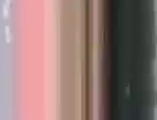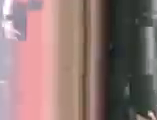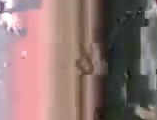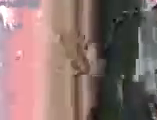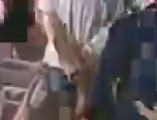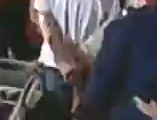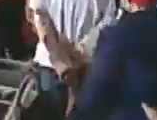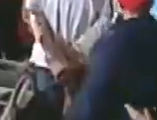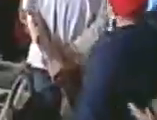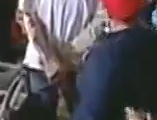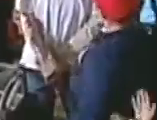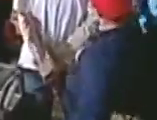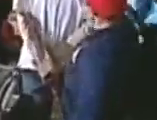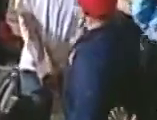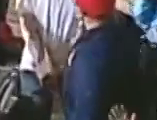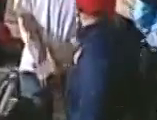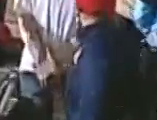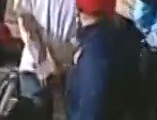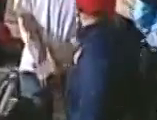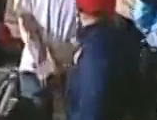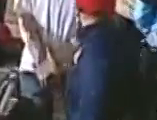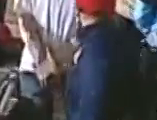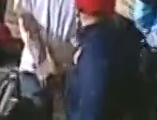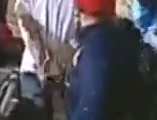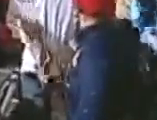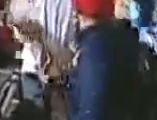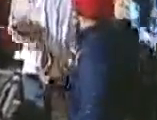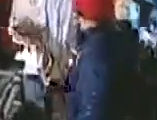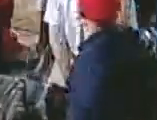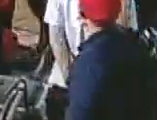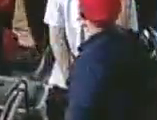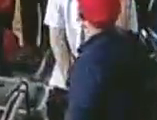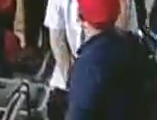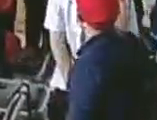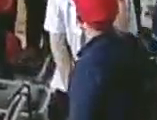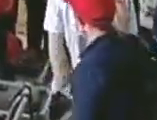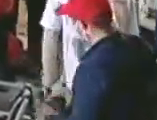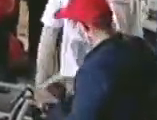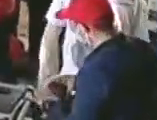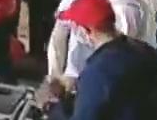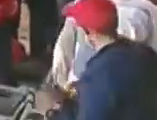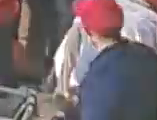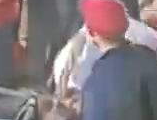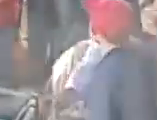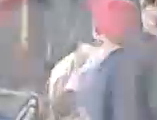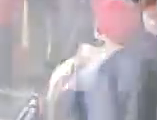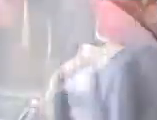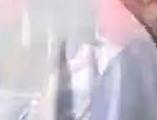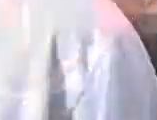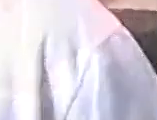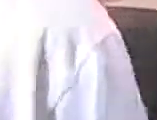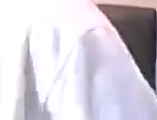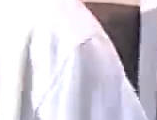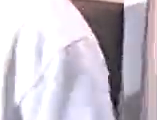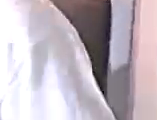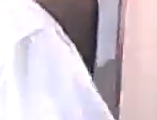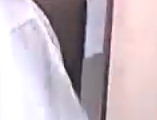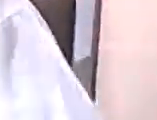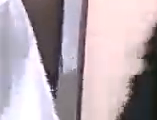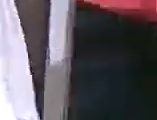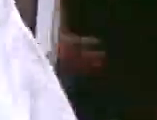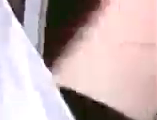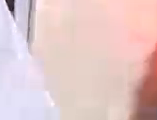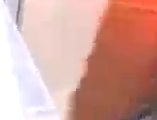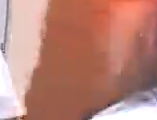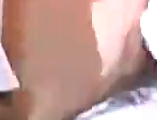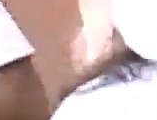desde Colombia y Estados Unidos allí vemos también al presidente de la república en esta jornada de trabajo en lo